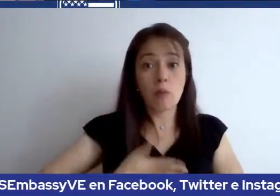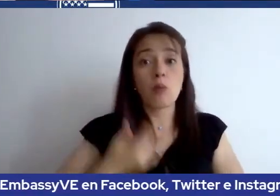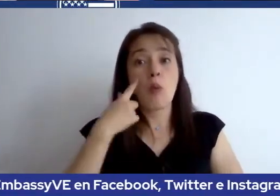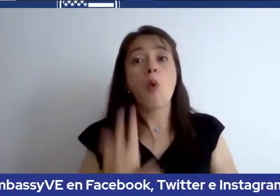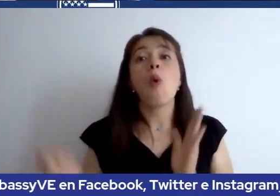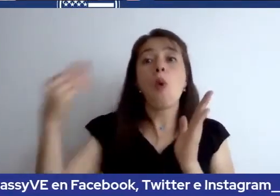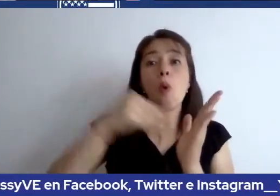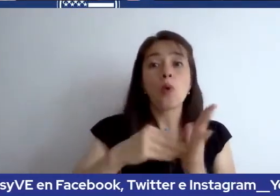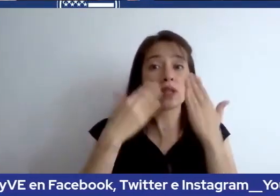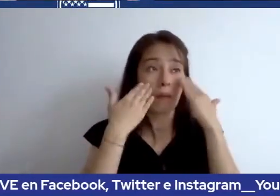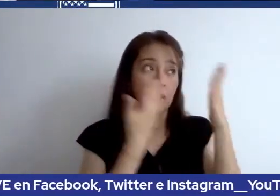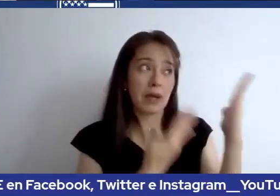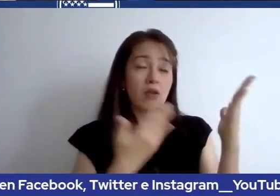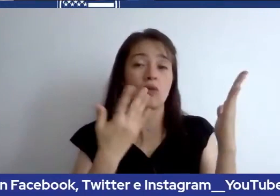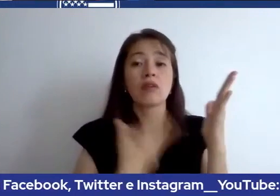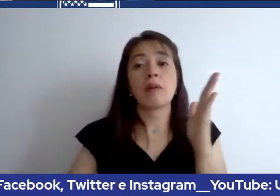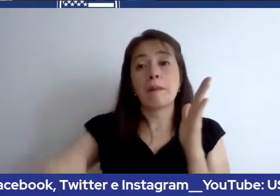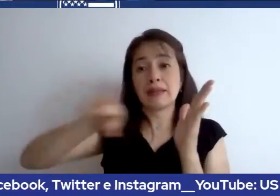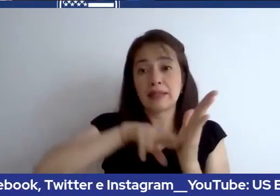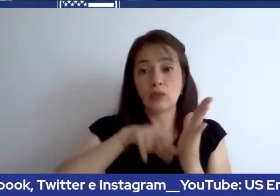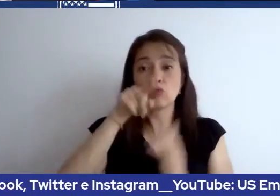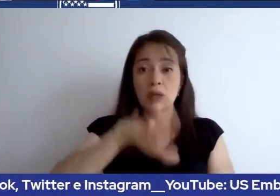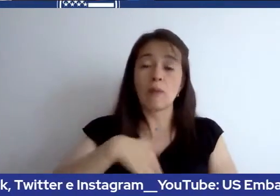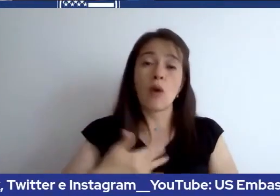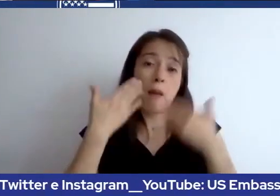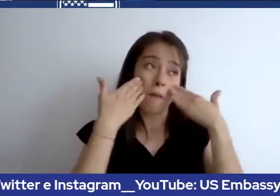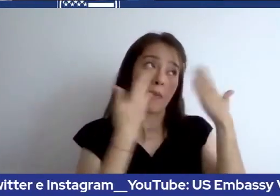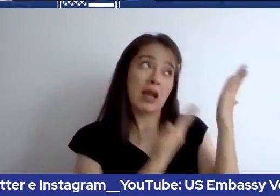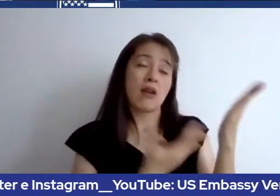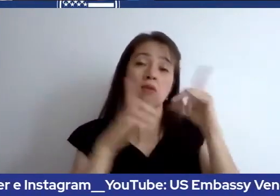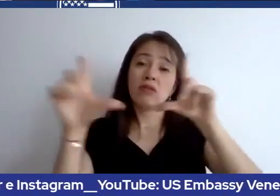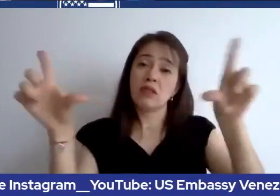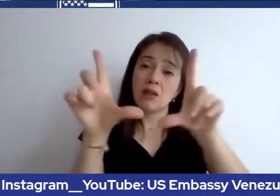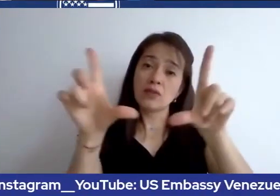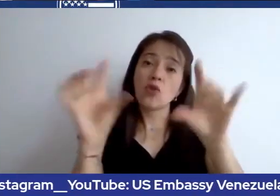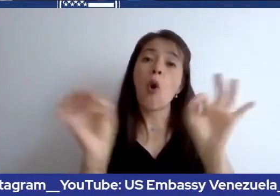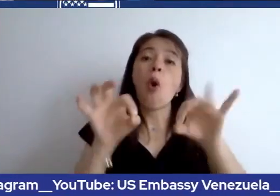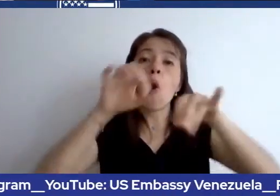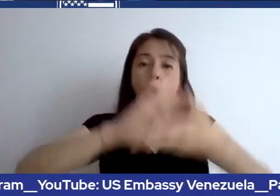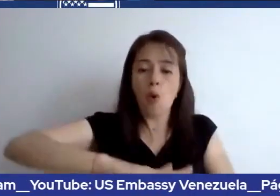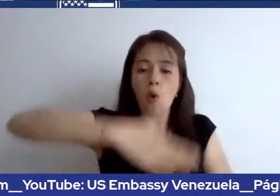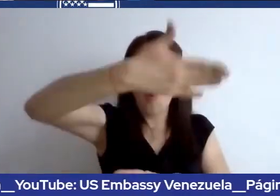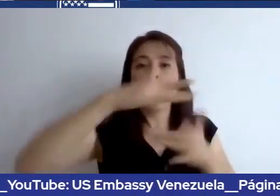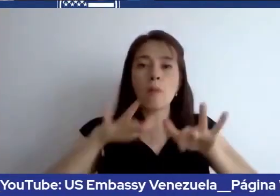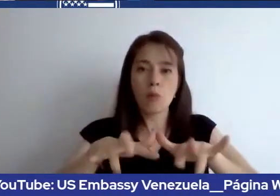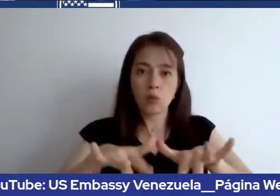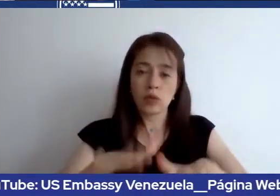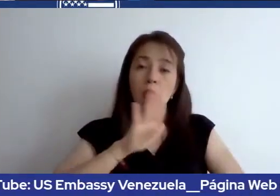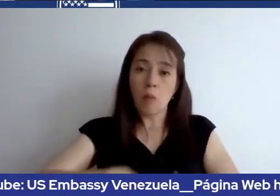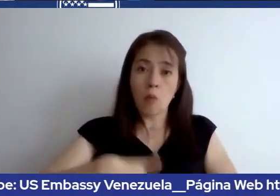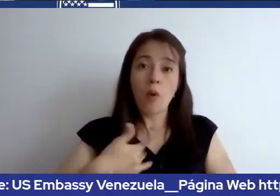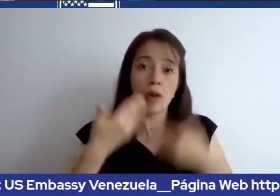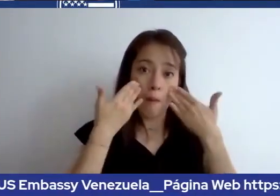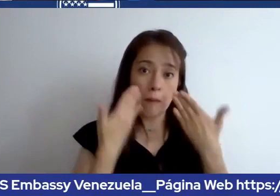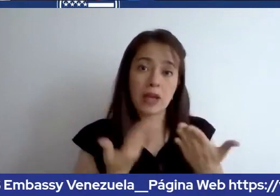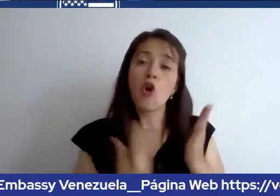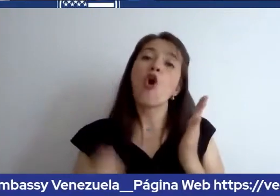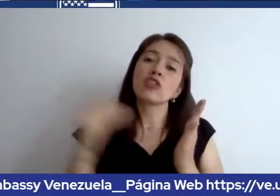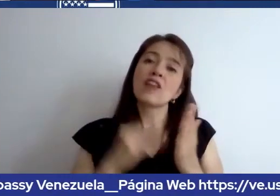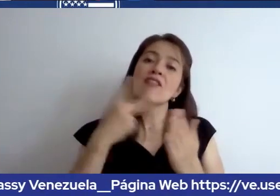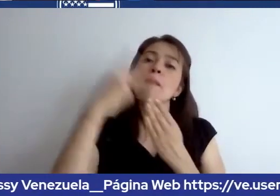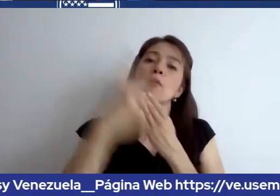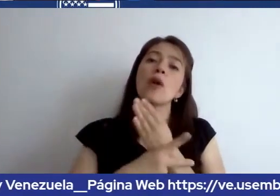ponerlo en repetir repetición en su televisión o computadora. Lo puede ver de nuevo en nuestras